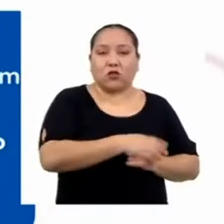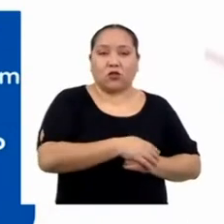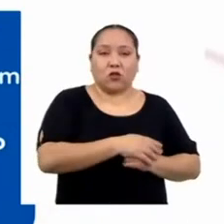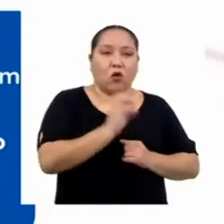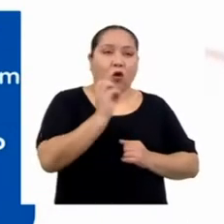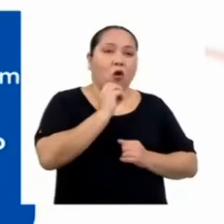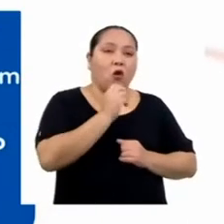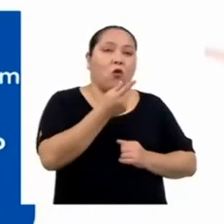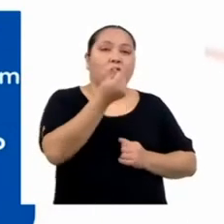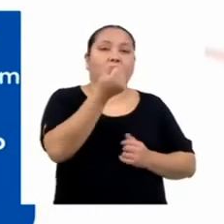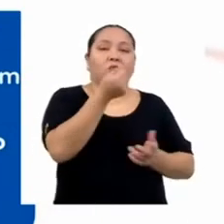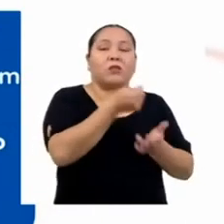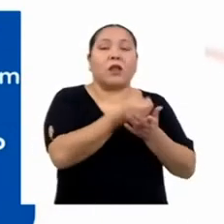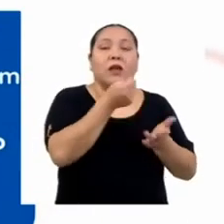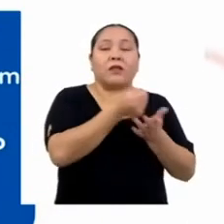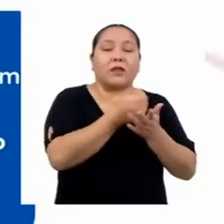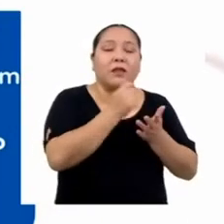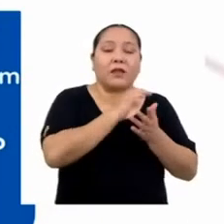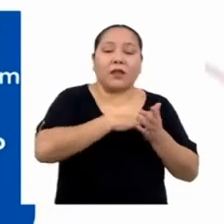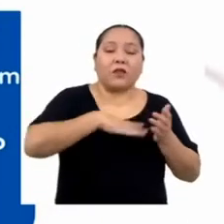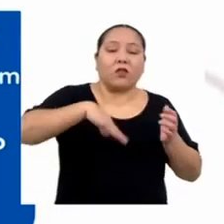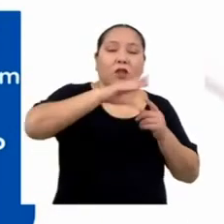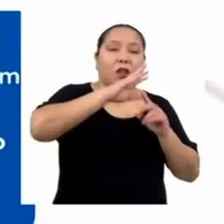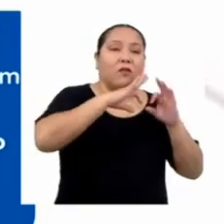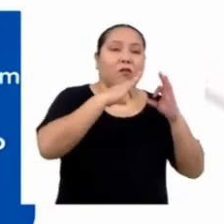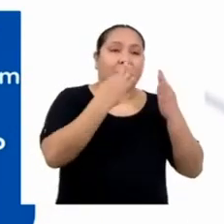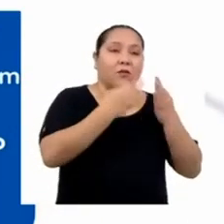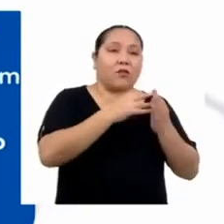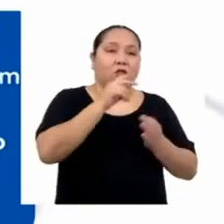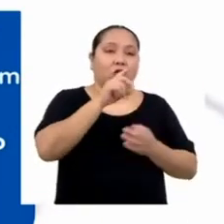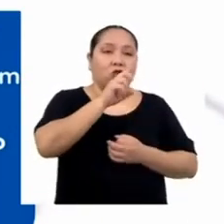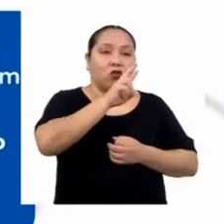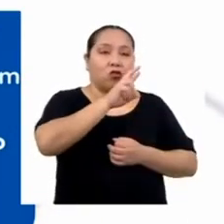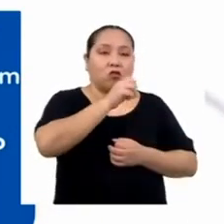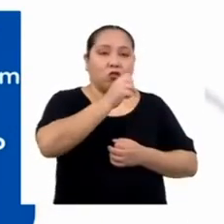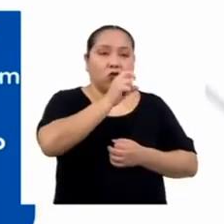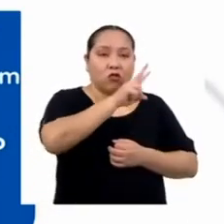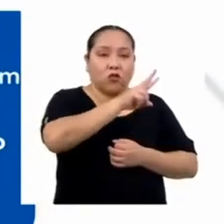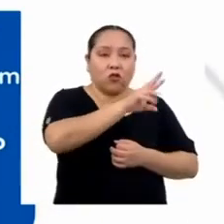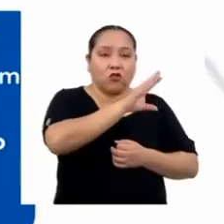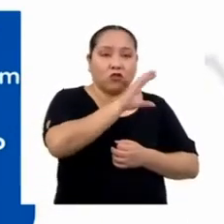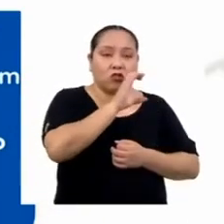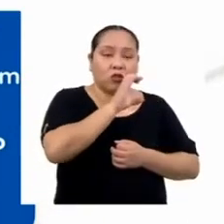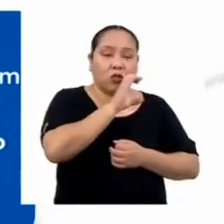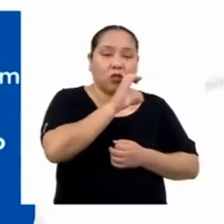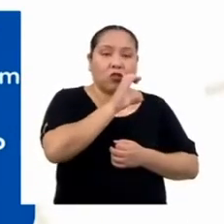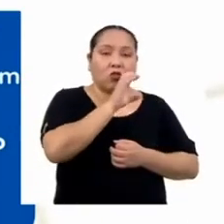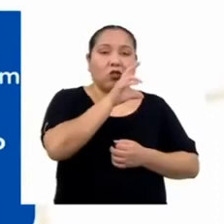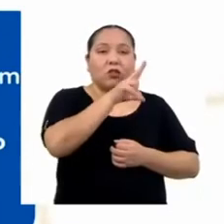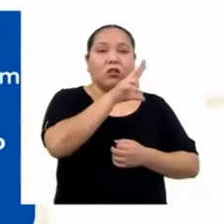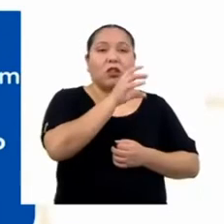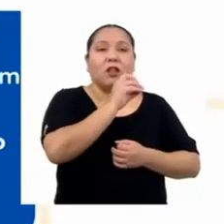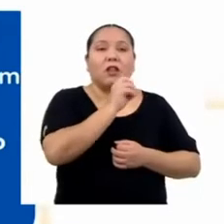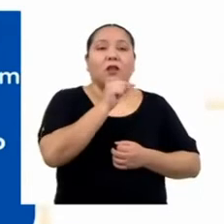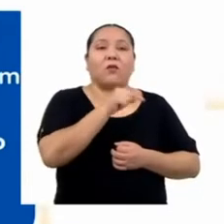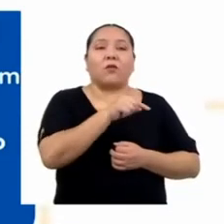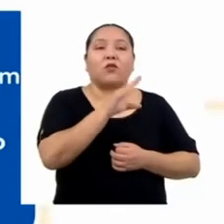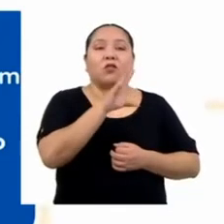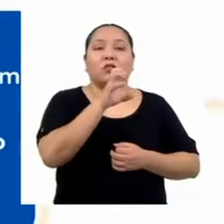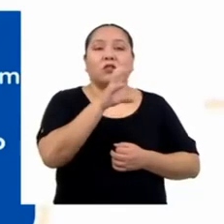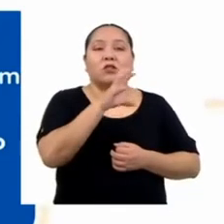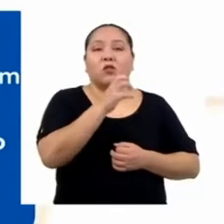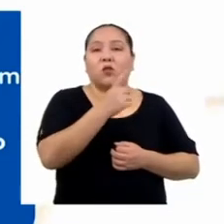o presupuesto familiar, 230,50 soles semanales, por ejemplo.